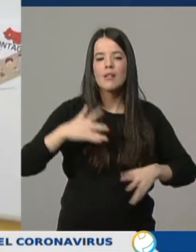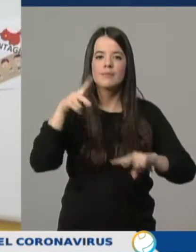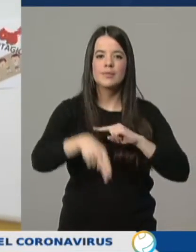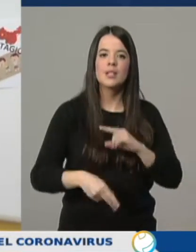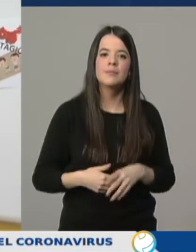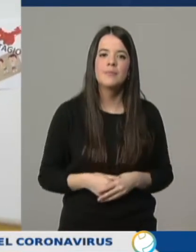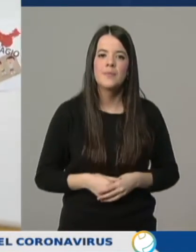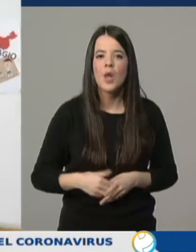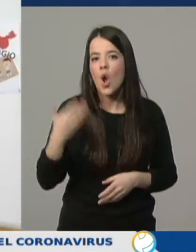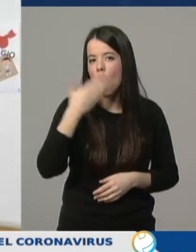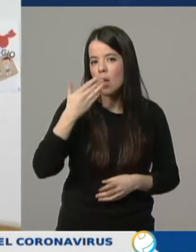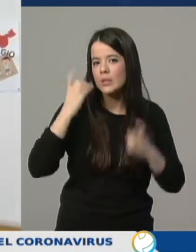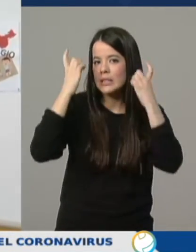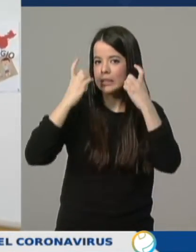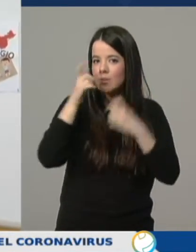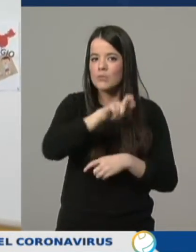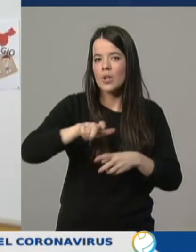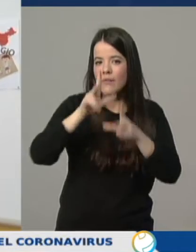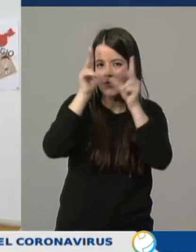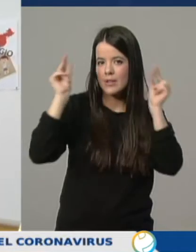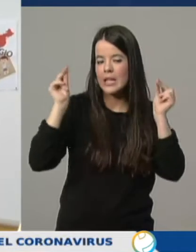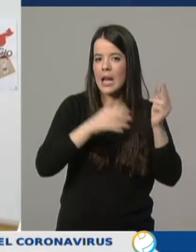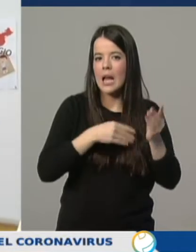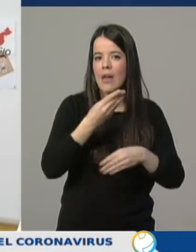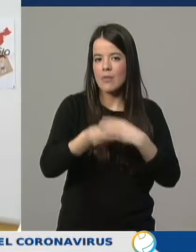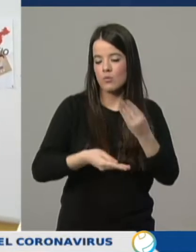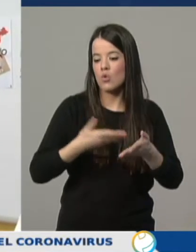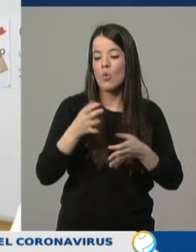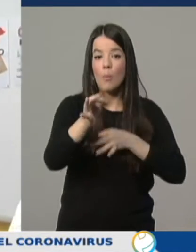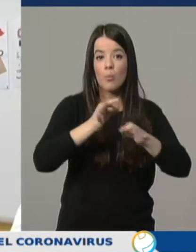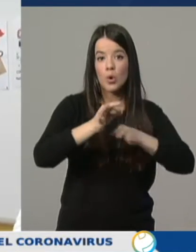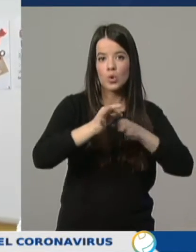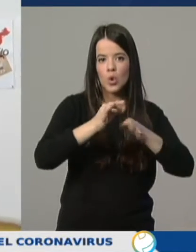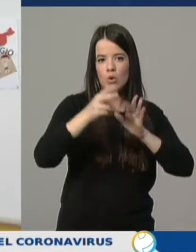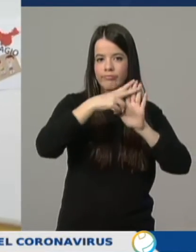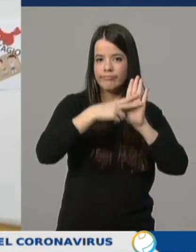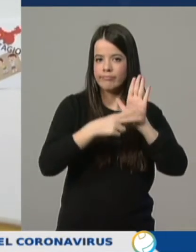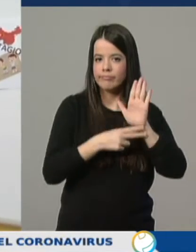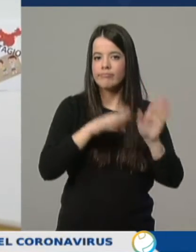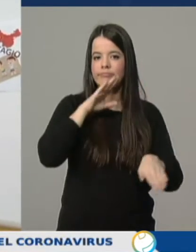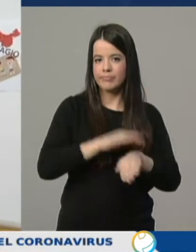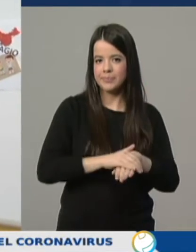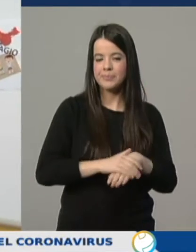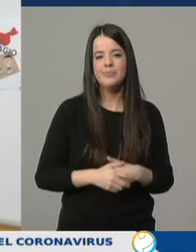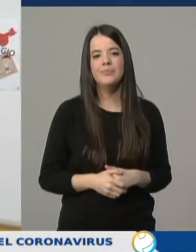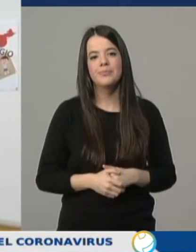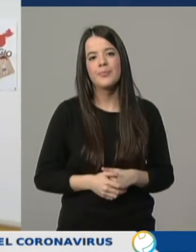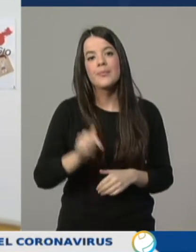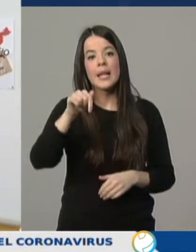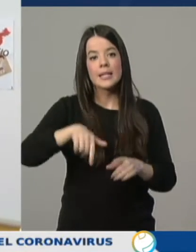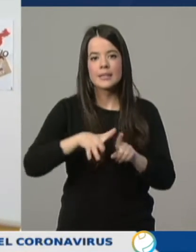colegios, las enfermeras, pues es aplicar los protocolos de actuación... ...y en este caso, con el coronavirus, intentar